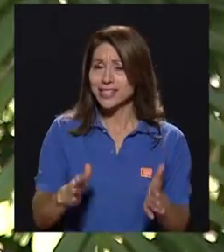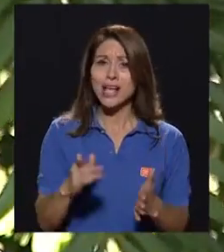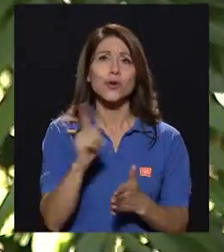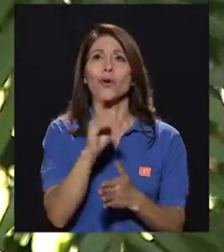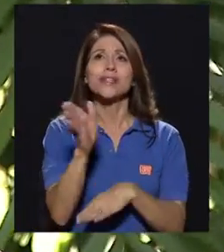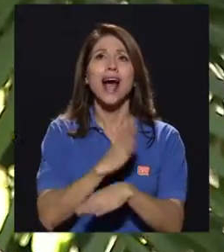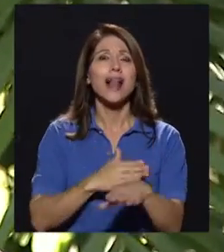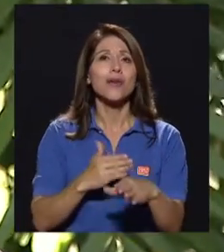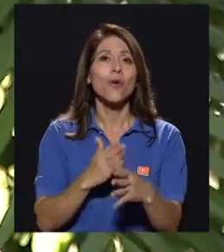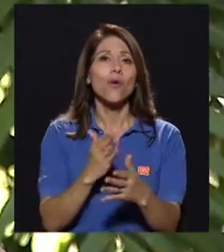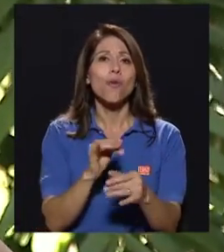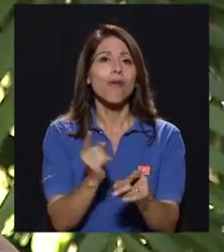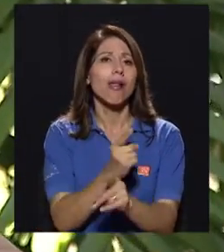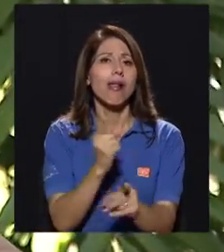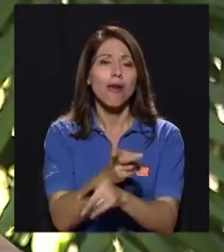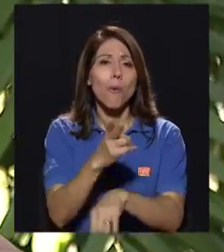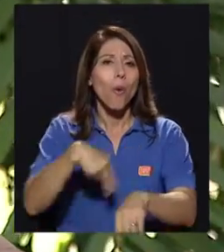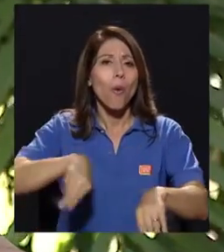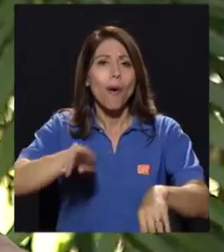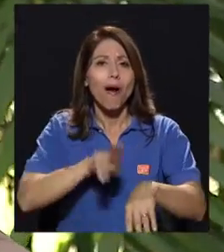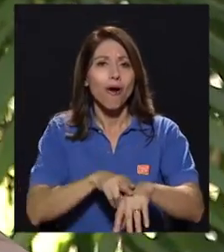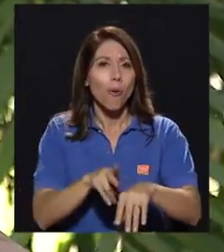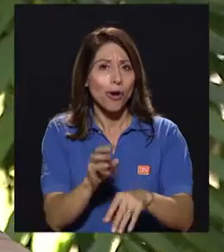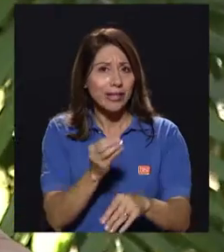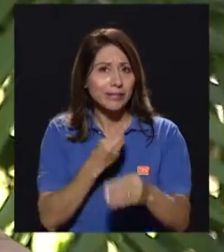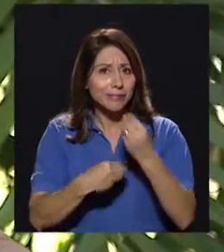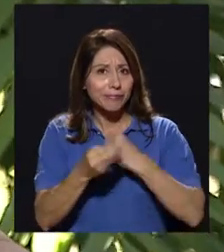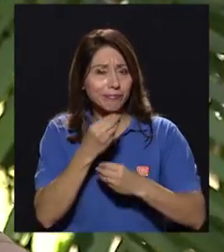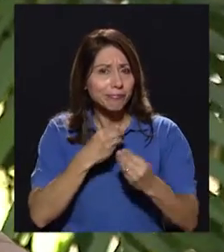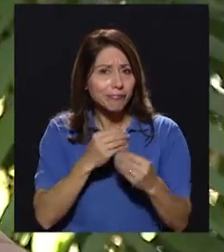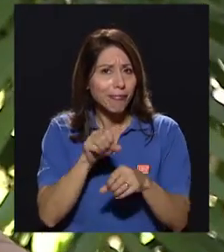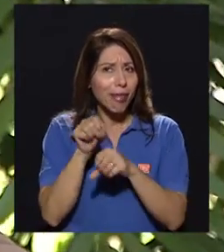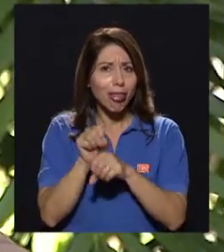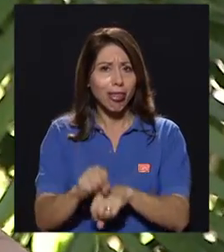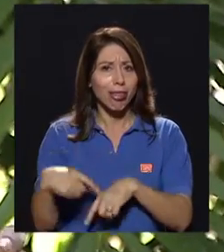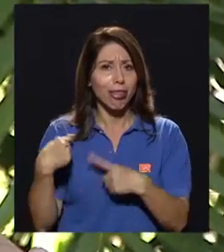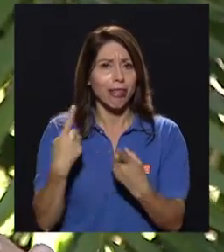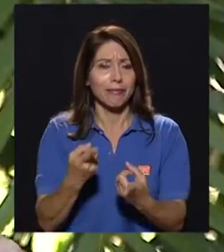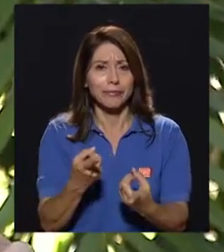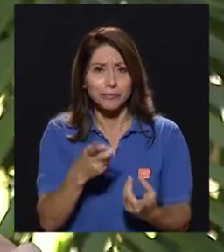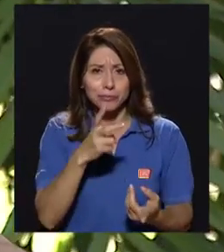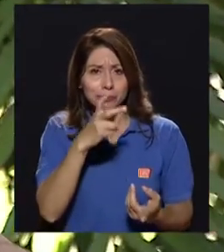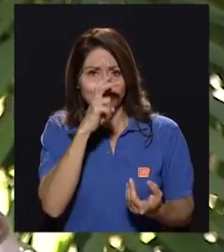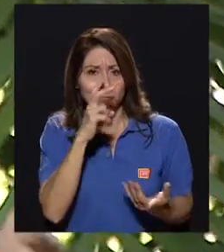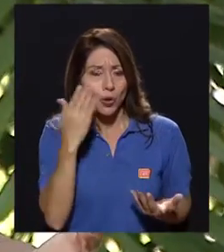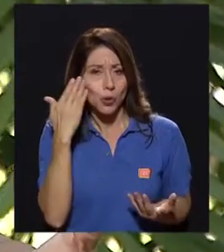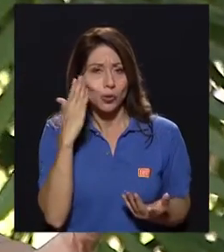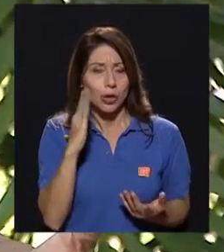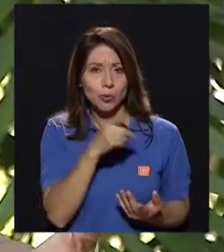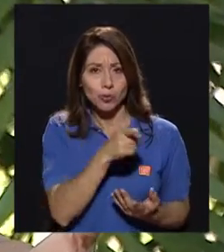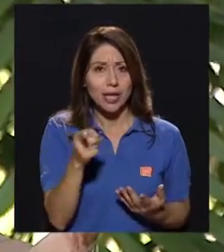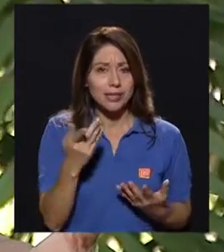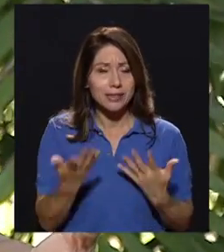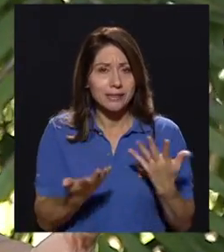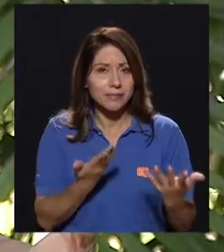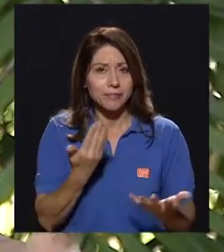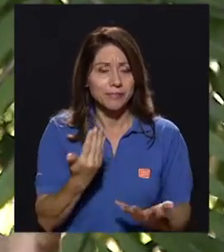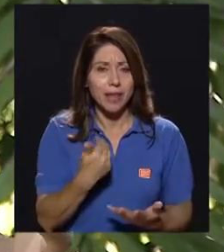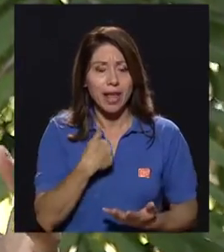como parte común de nuestra dieta. Por lo menos no lo veo así o no sé si ustedes tienen